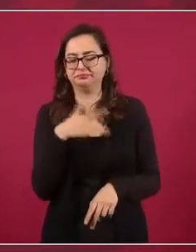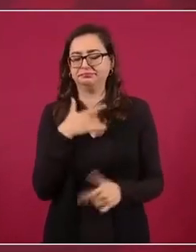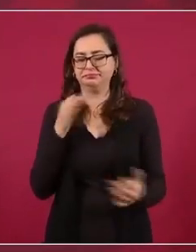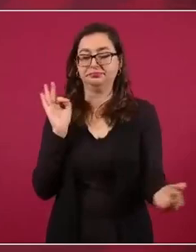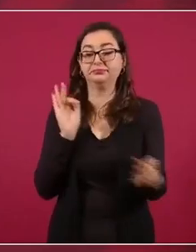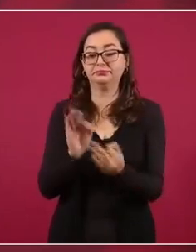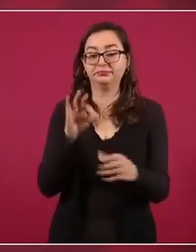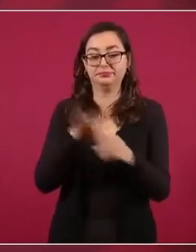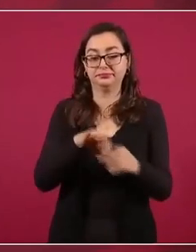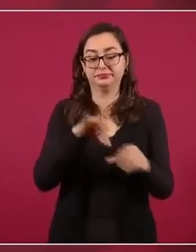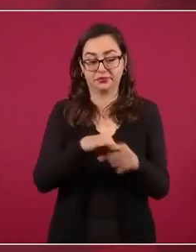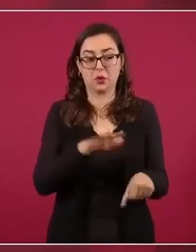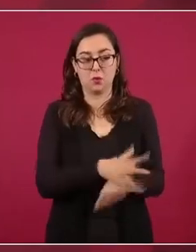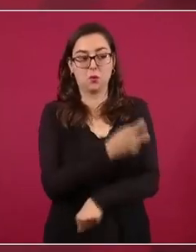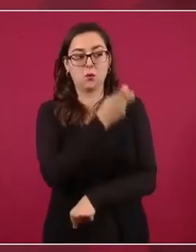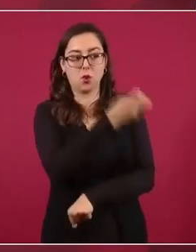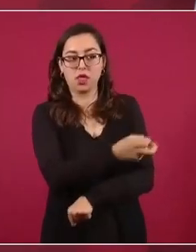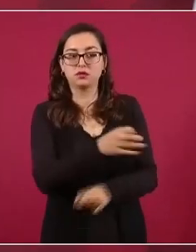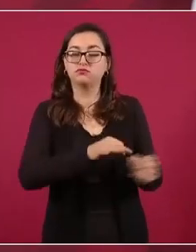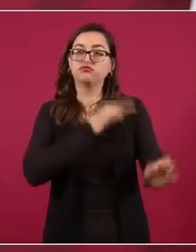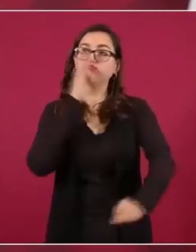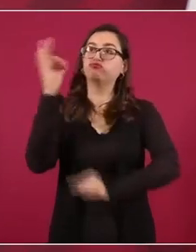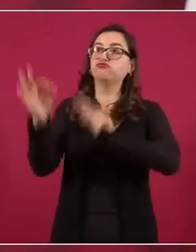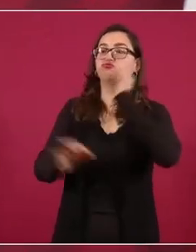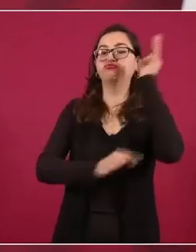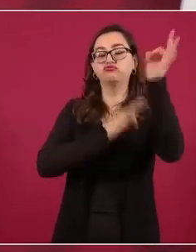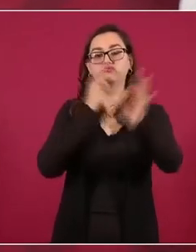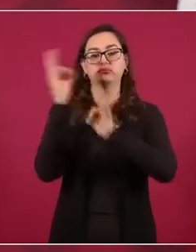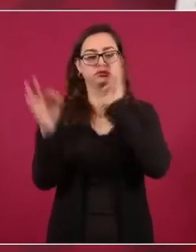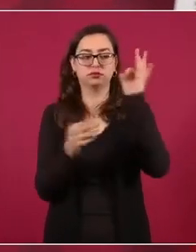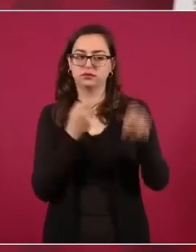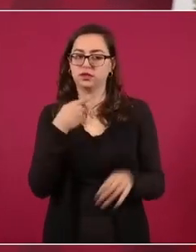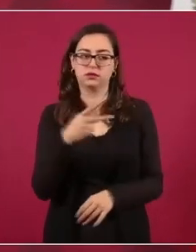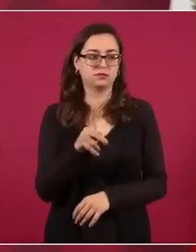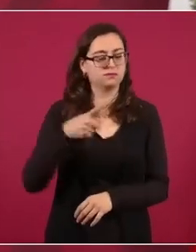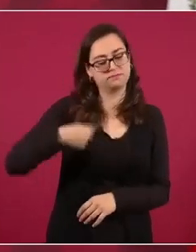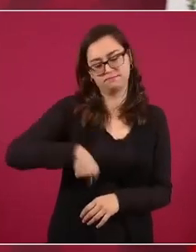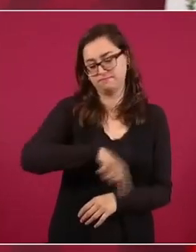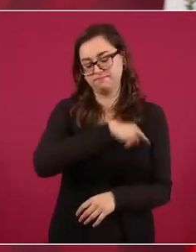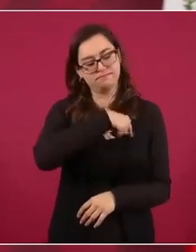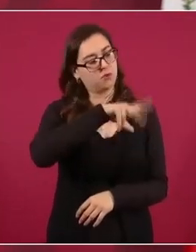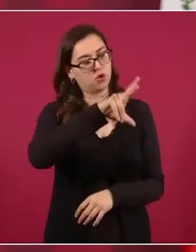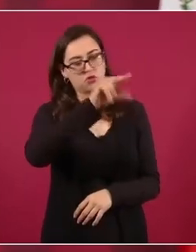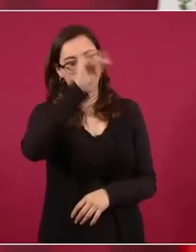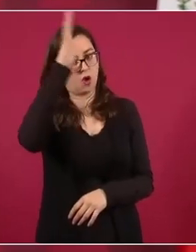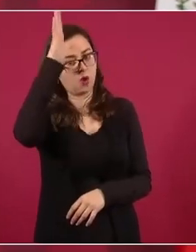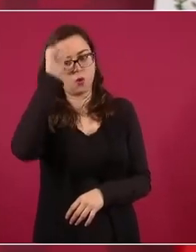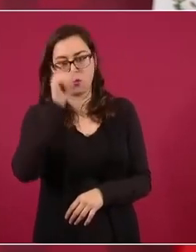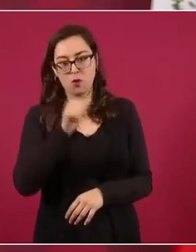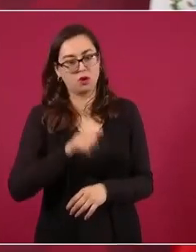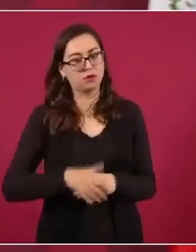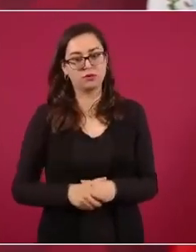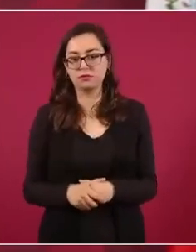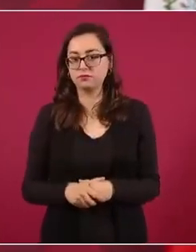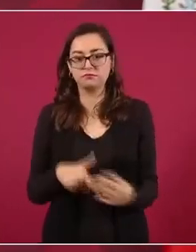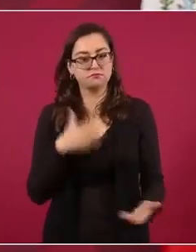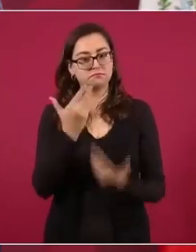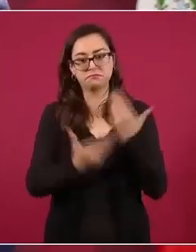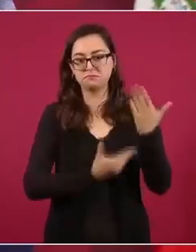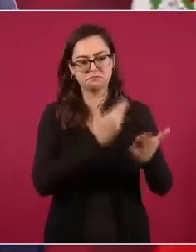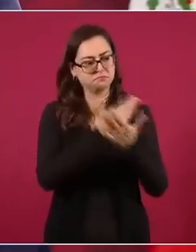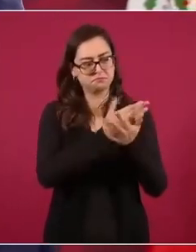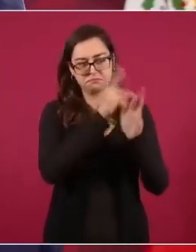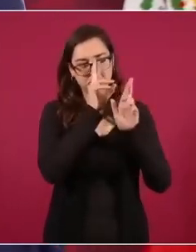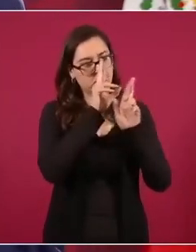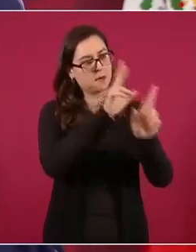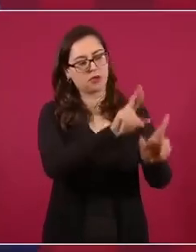vemos bien, con todo respeto,